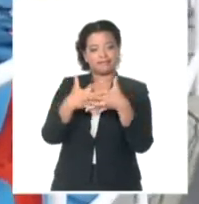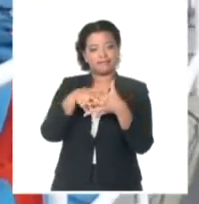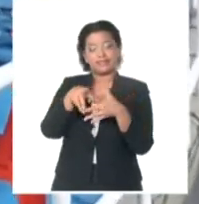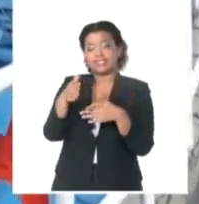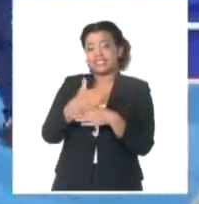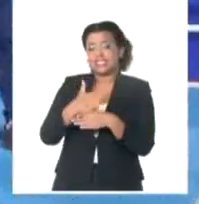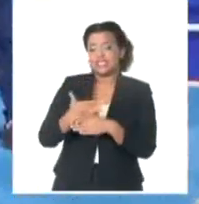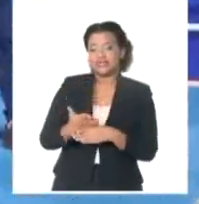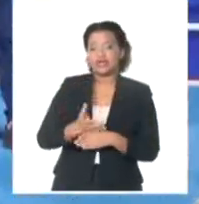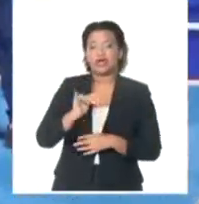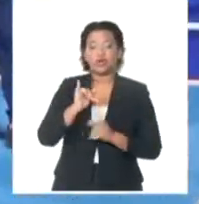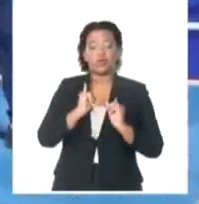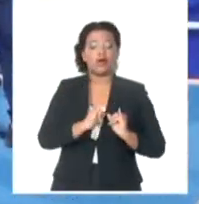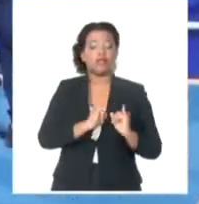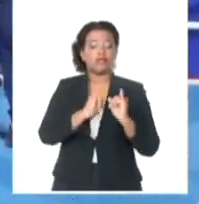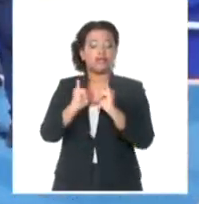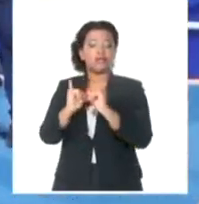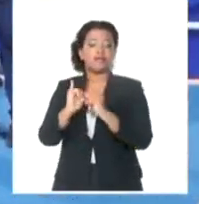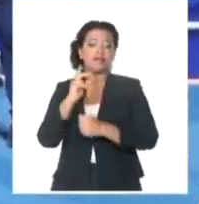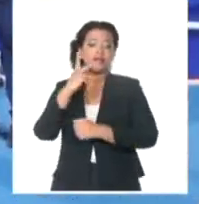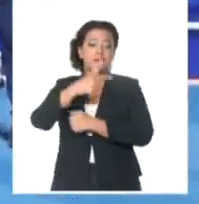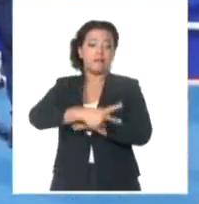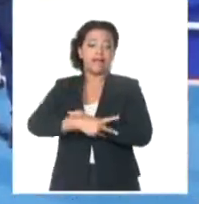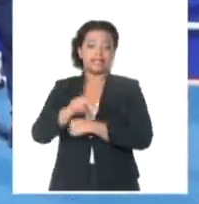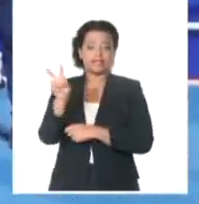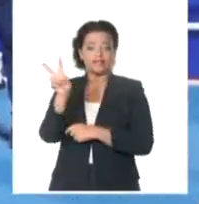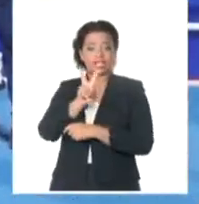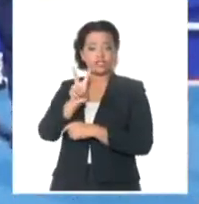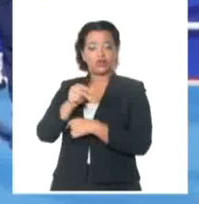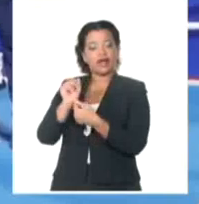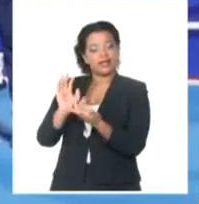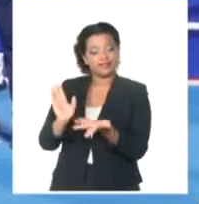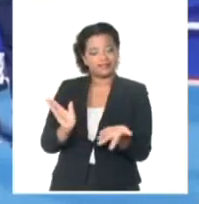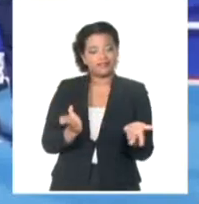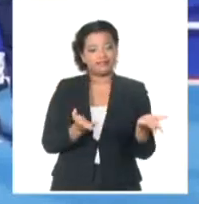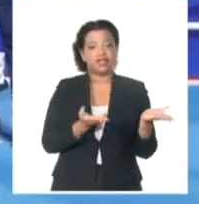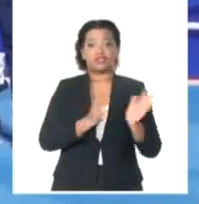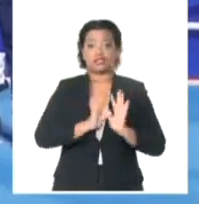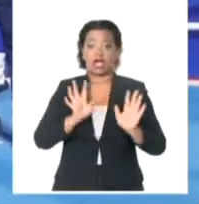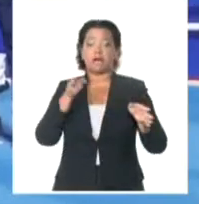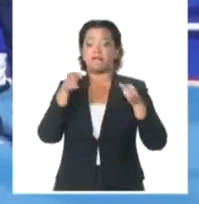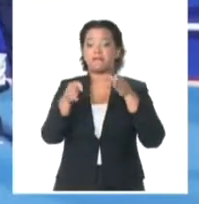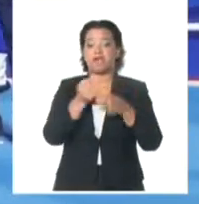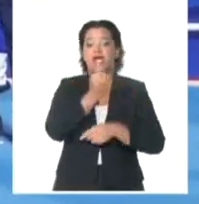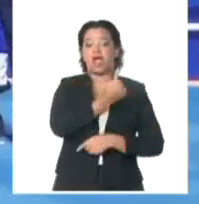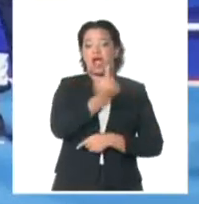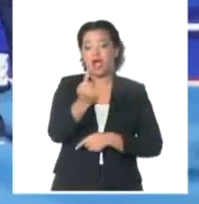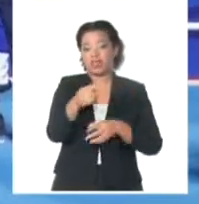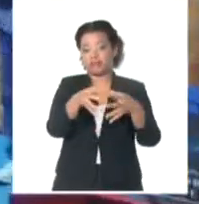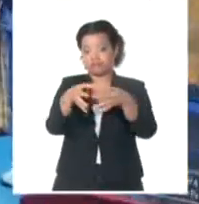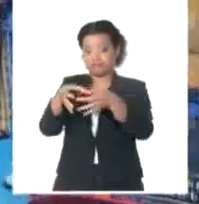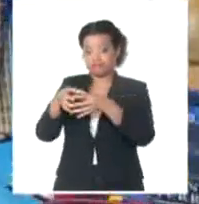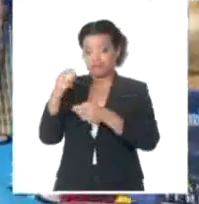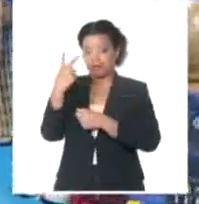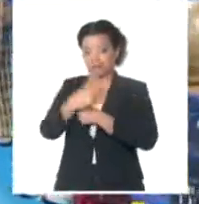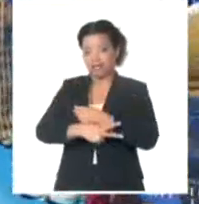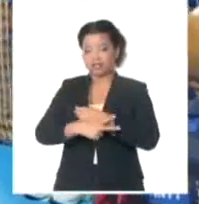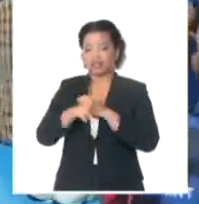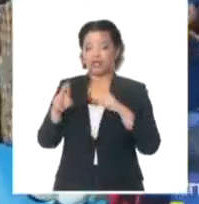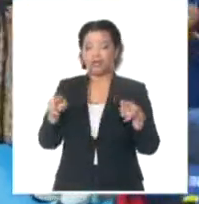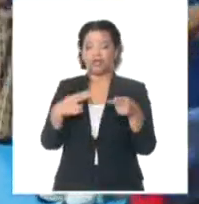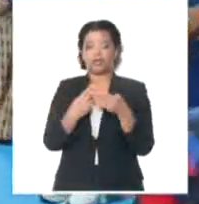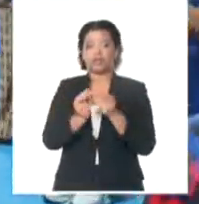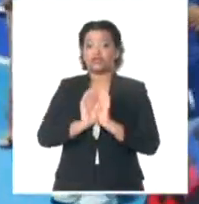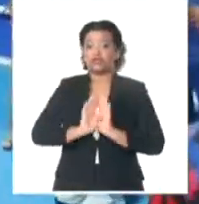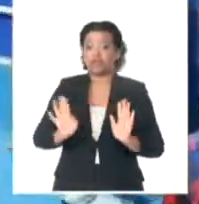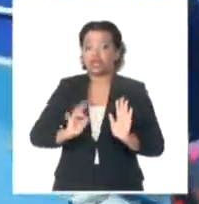diplomático que el país anfitrión ofrece a los competidores y formaliza la participación de cada nación en los Juegos. De esta manera, se da